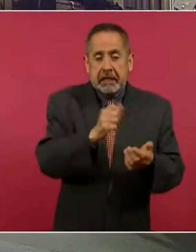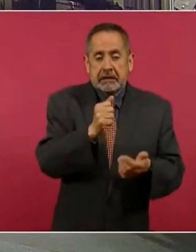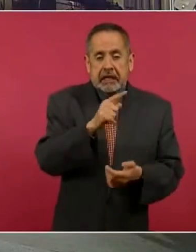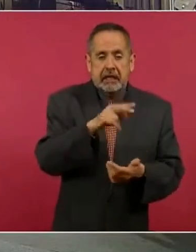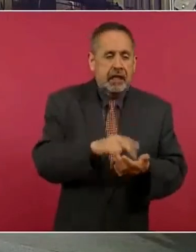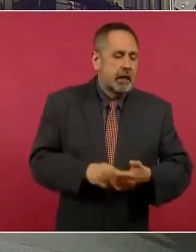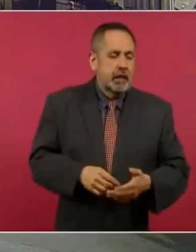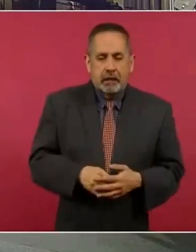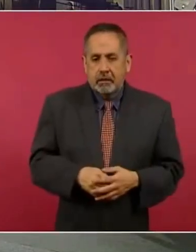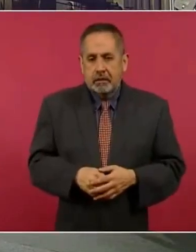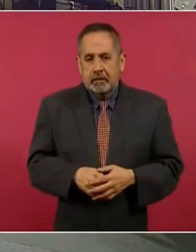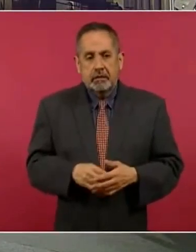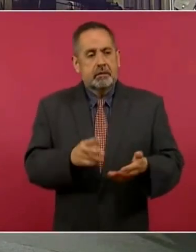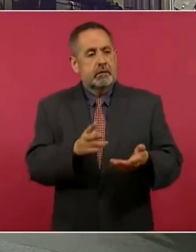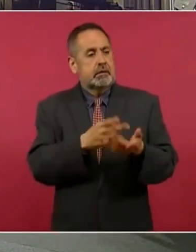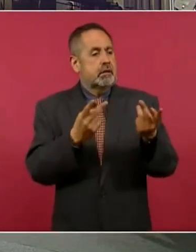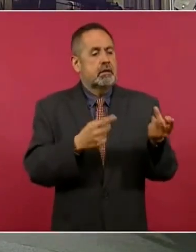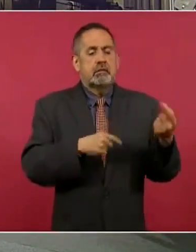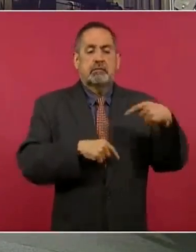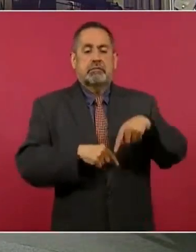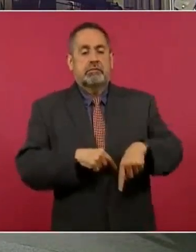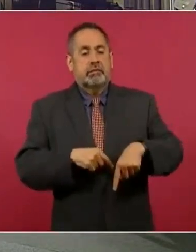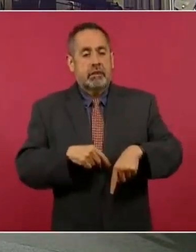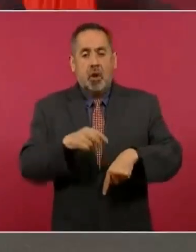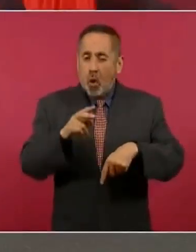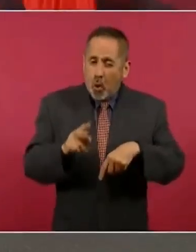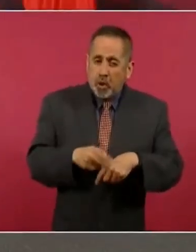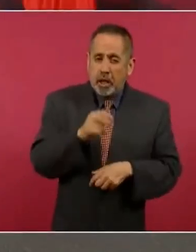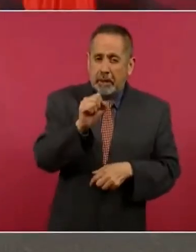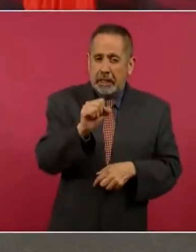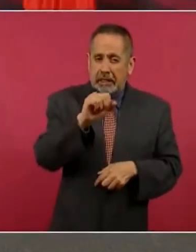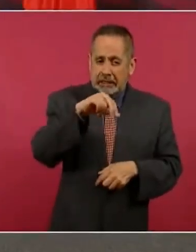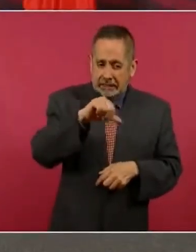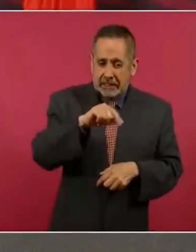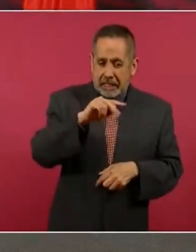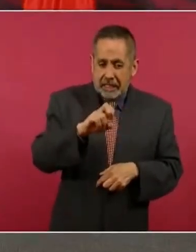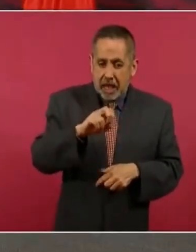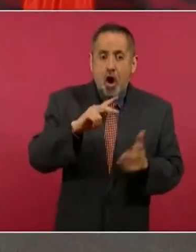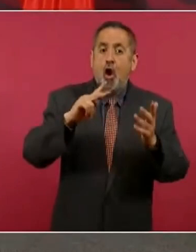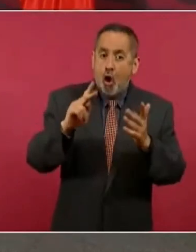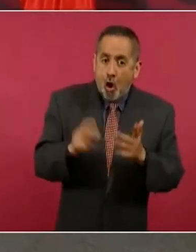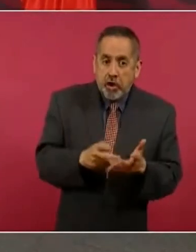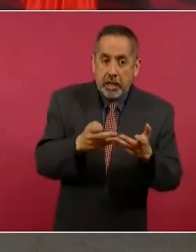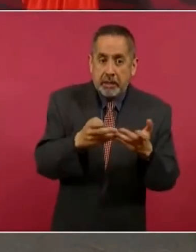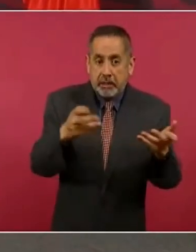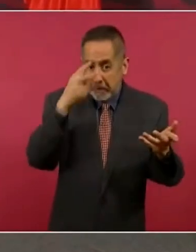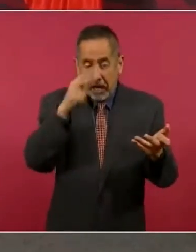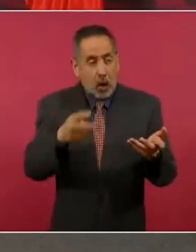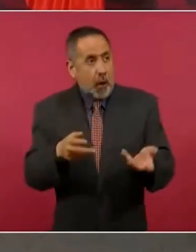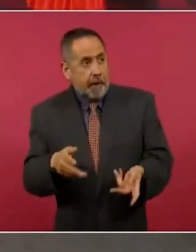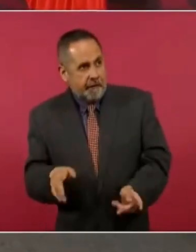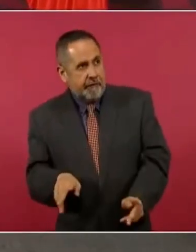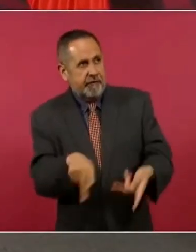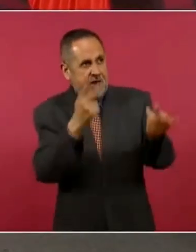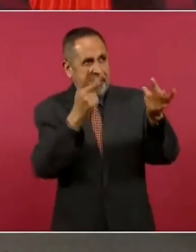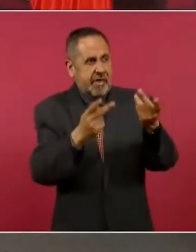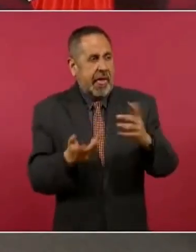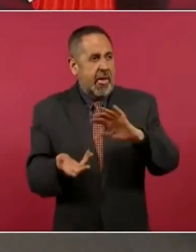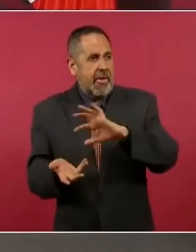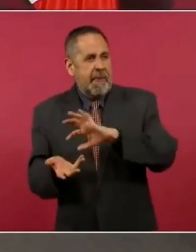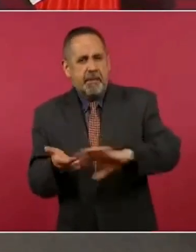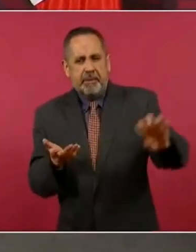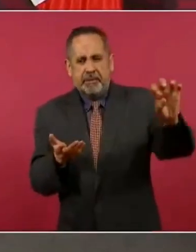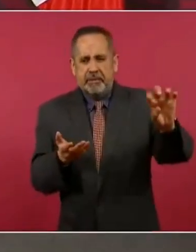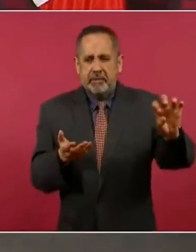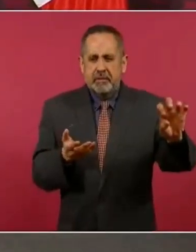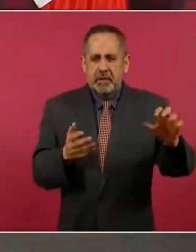convierte en alteza serenísima vende otra parte del territorio para